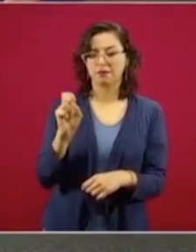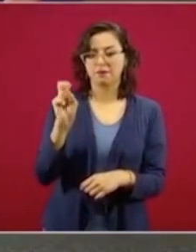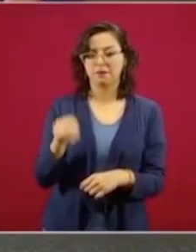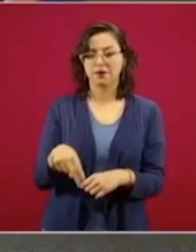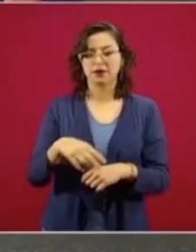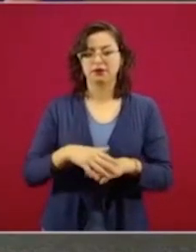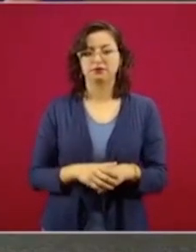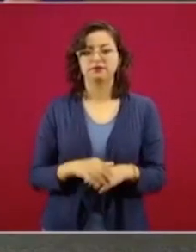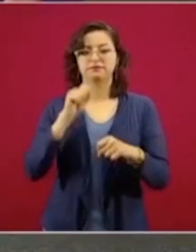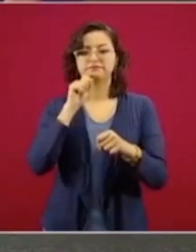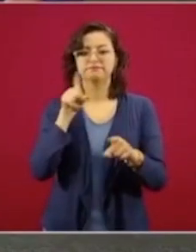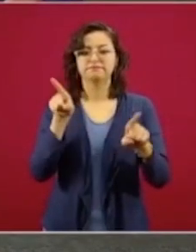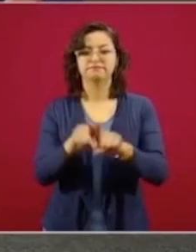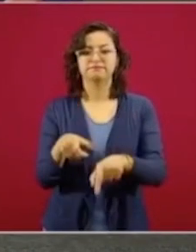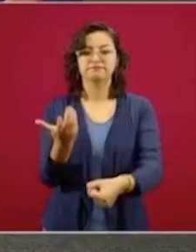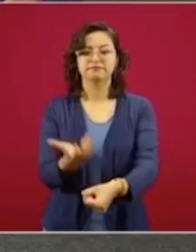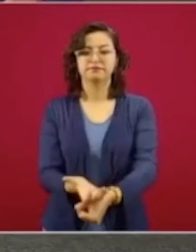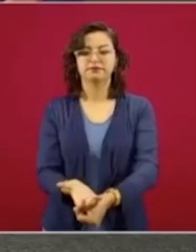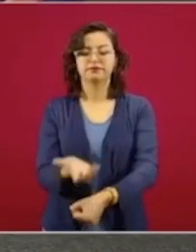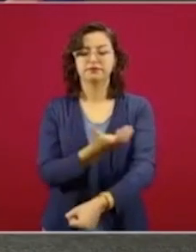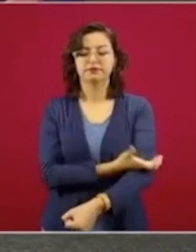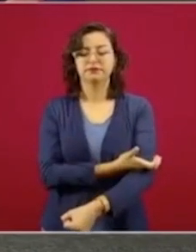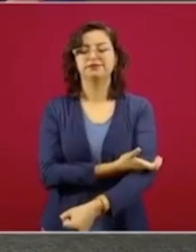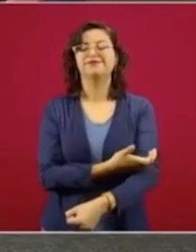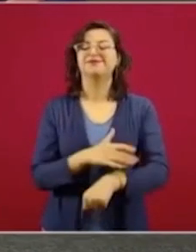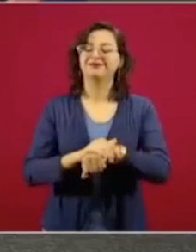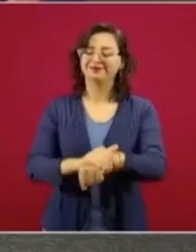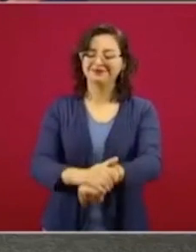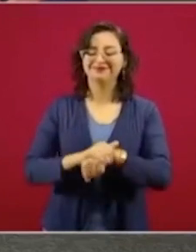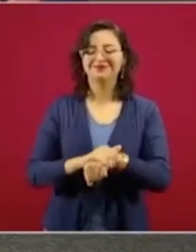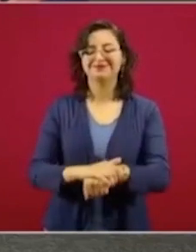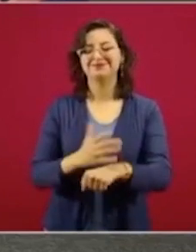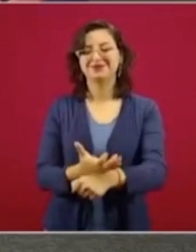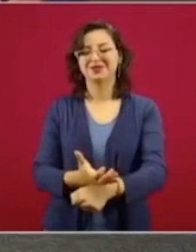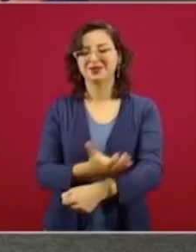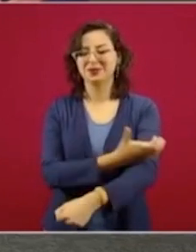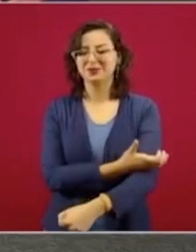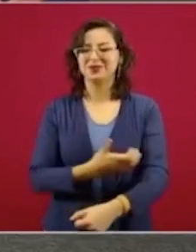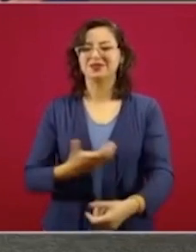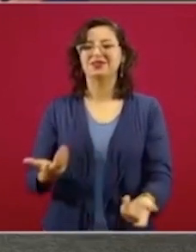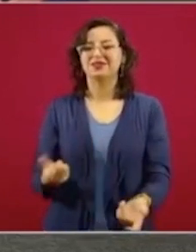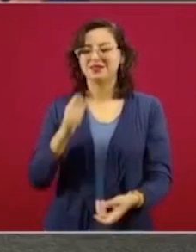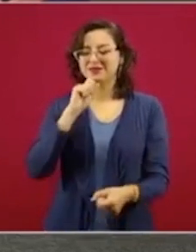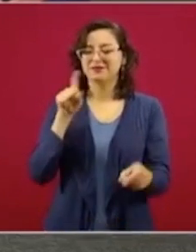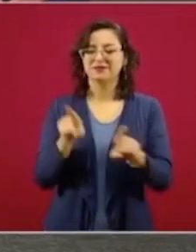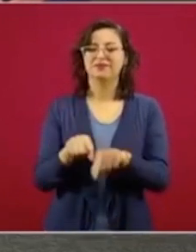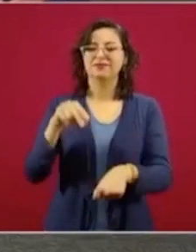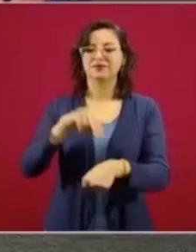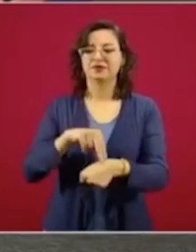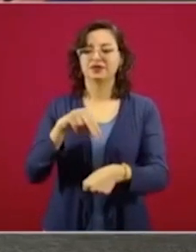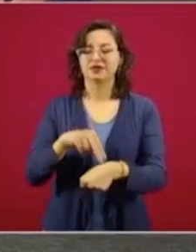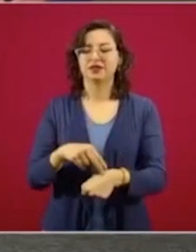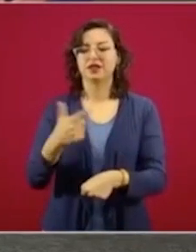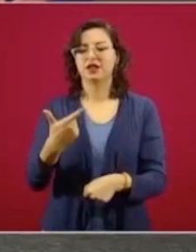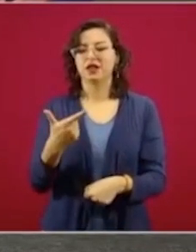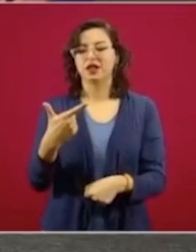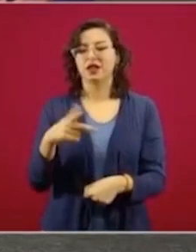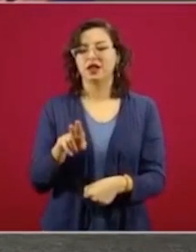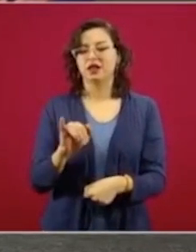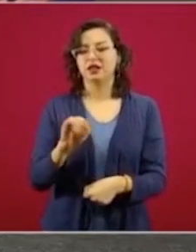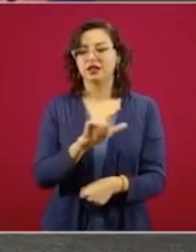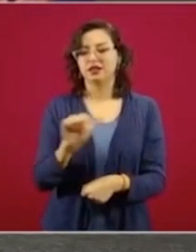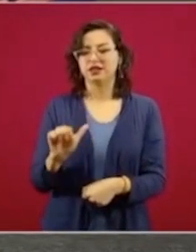Nos acompaña también otro buen amigo y compañero en estas semanas, el doctor Guillermo Torre Amione,